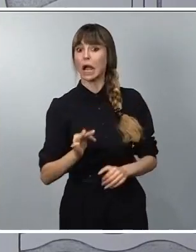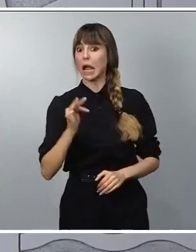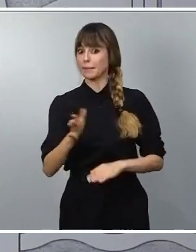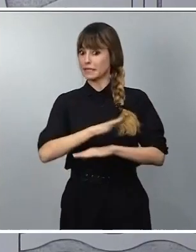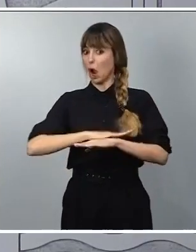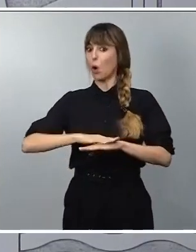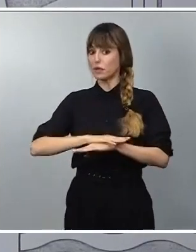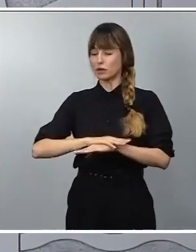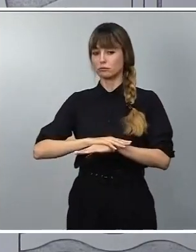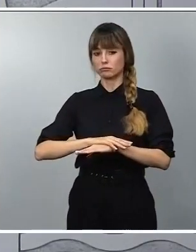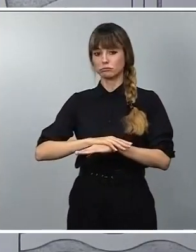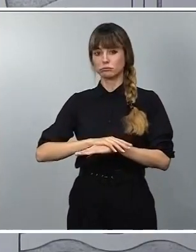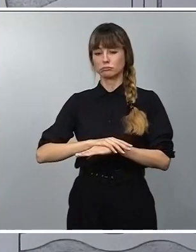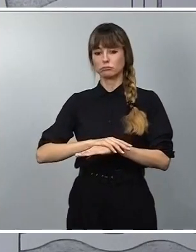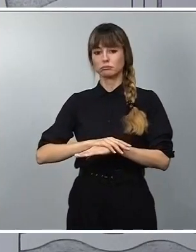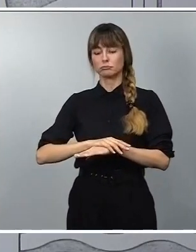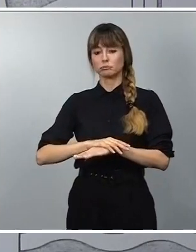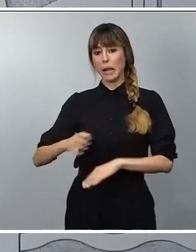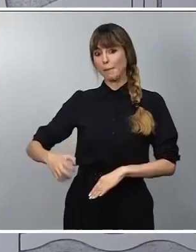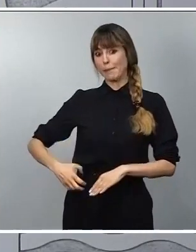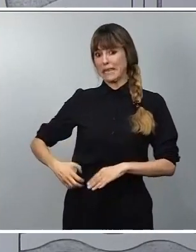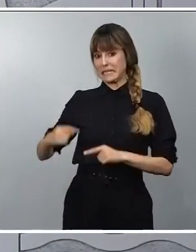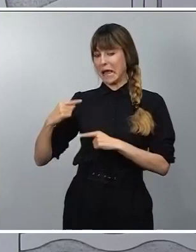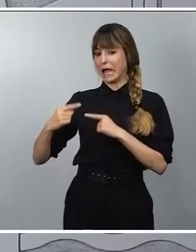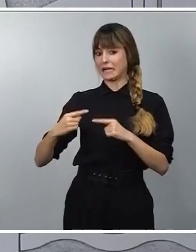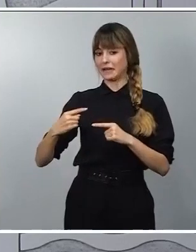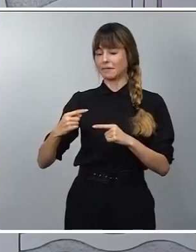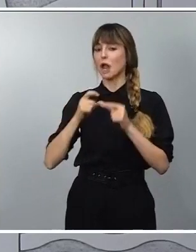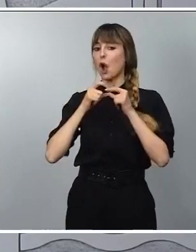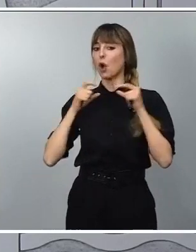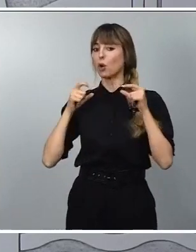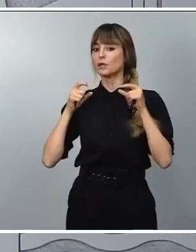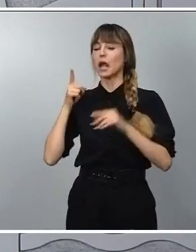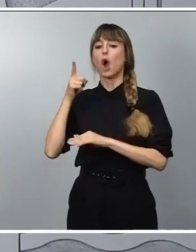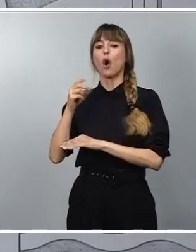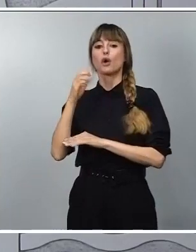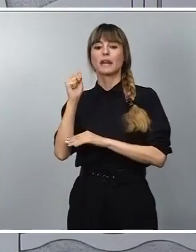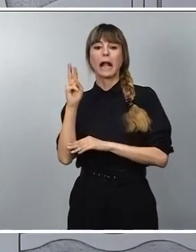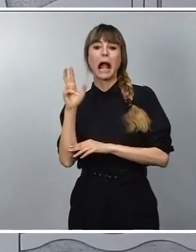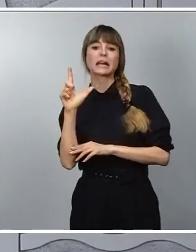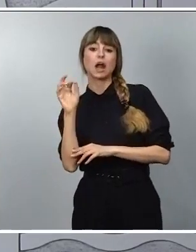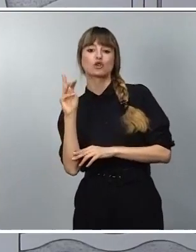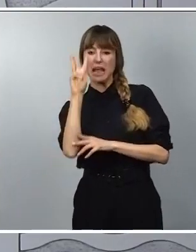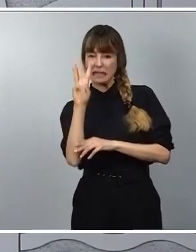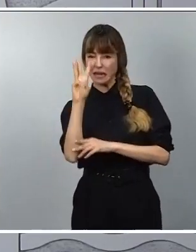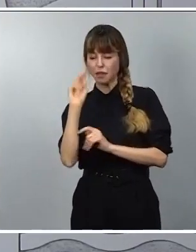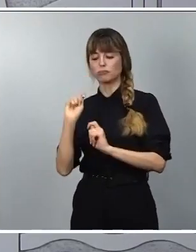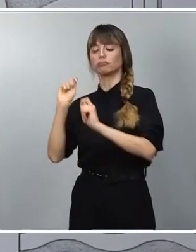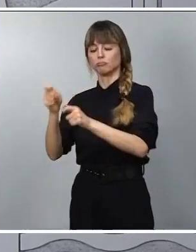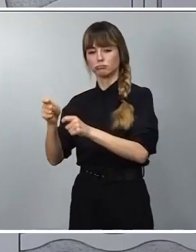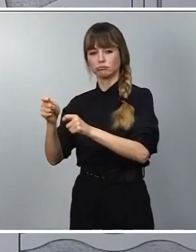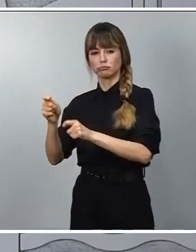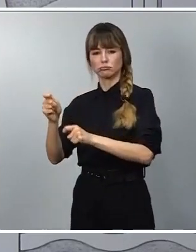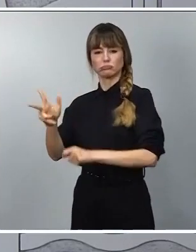quiso conceder a la princesa heredera ese collar de la Orden de Carlos III, que es la más alta distinción